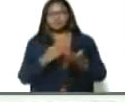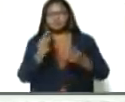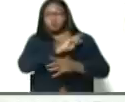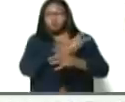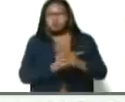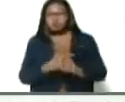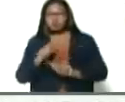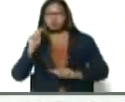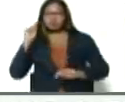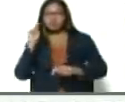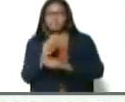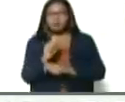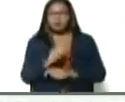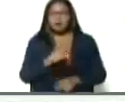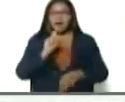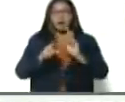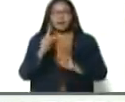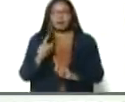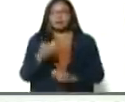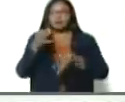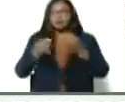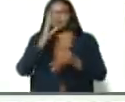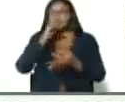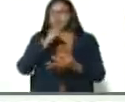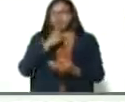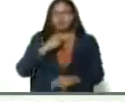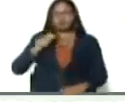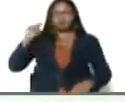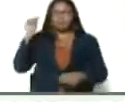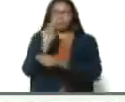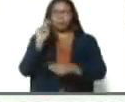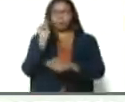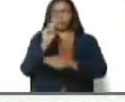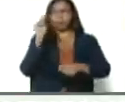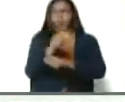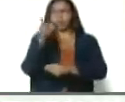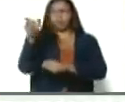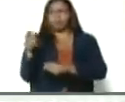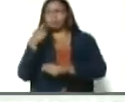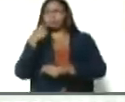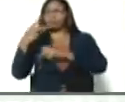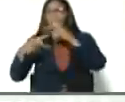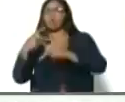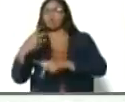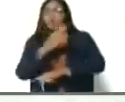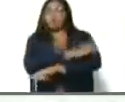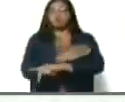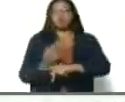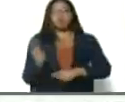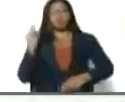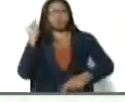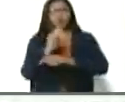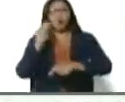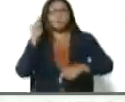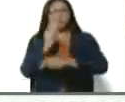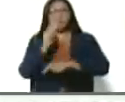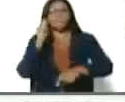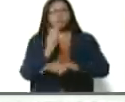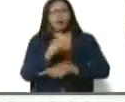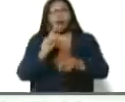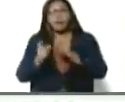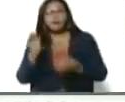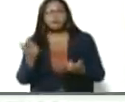señalamientos, a veces injustos, que pueda hacer el adversario político, la oposición, las